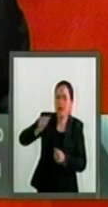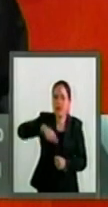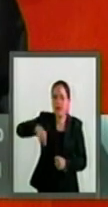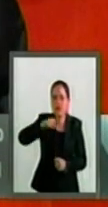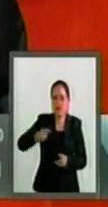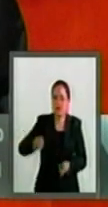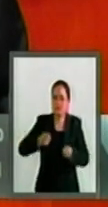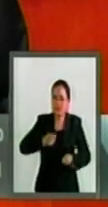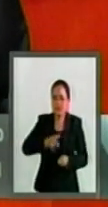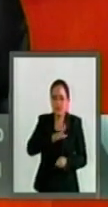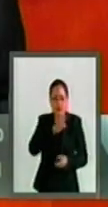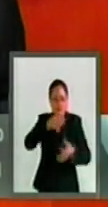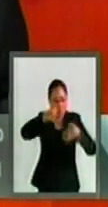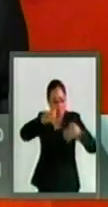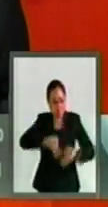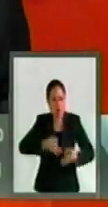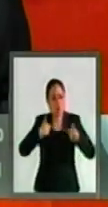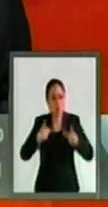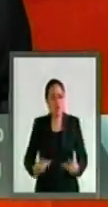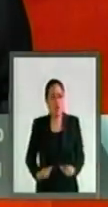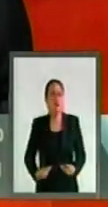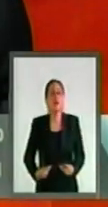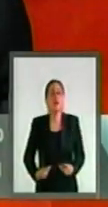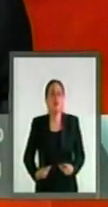la dignidad humana.